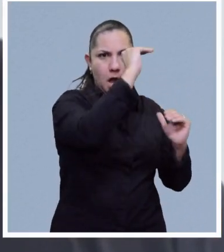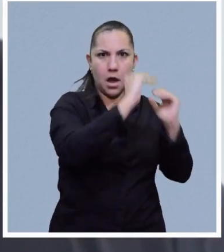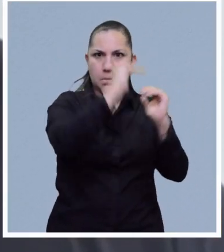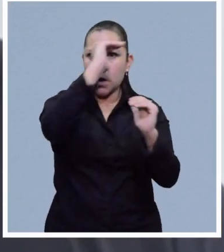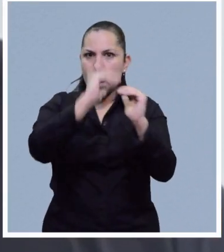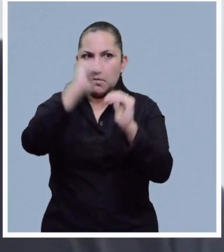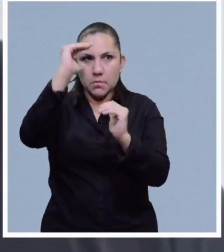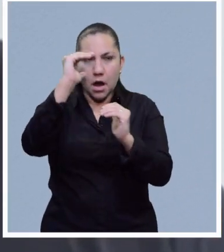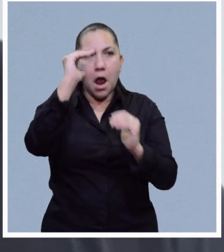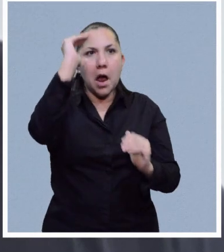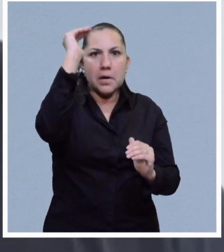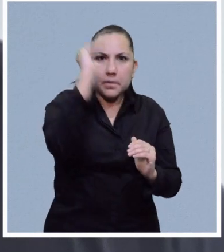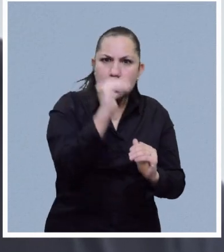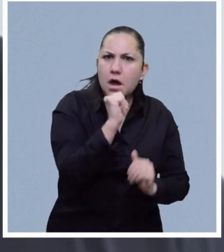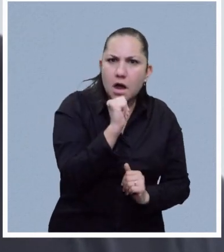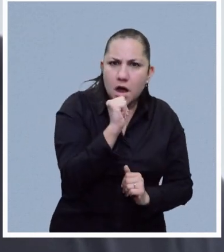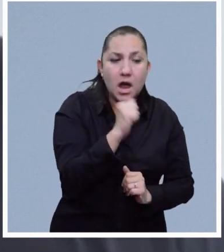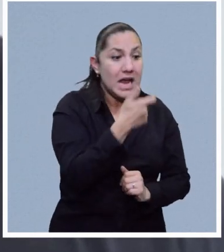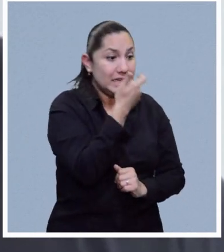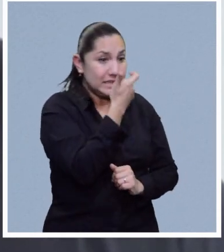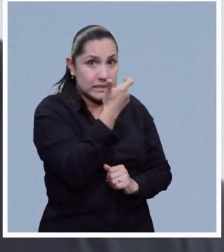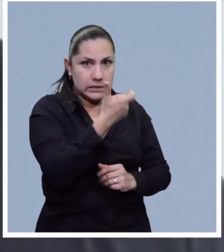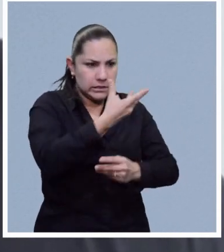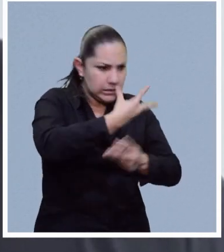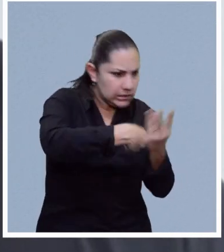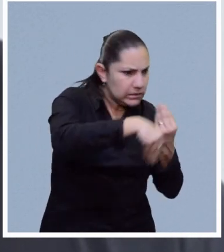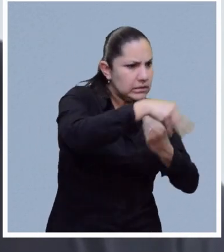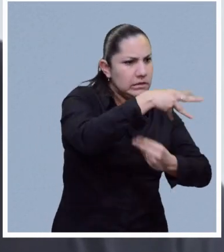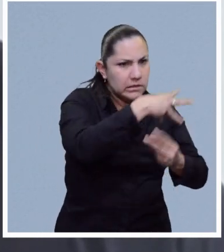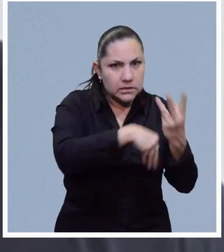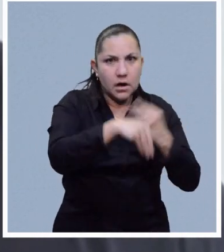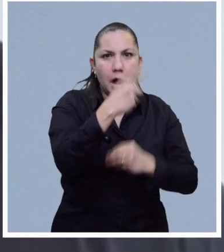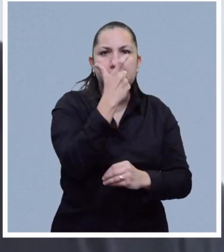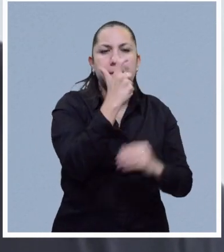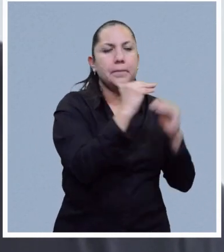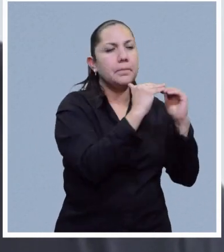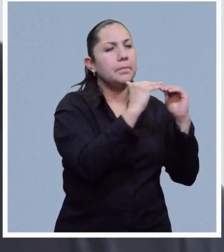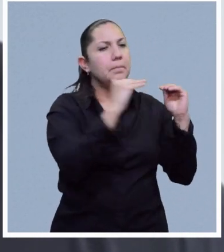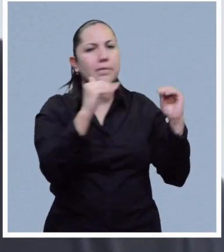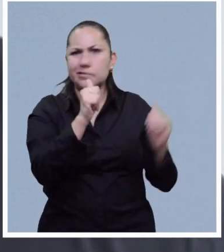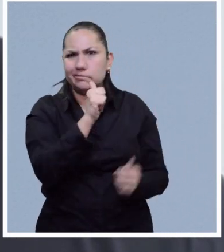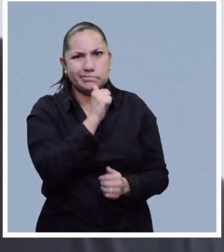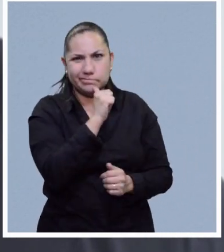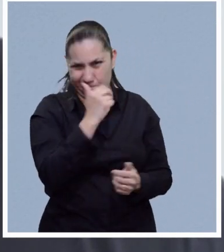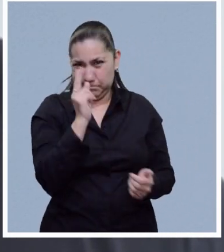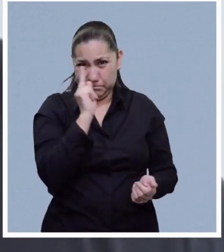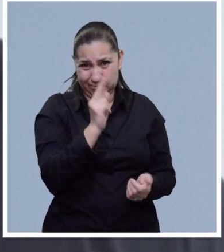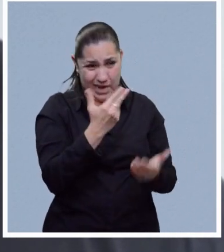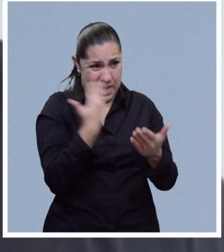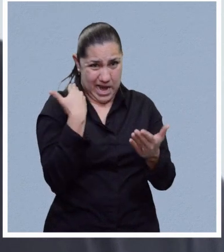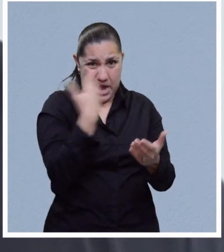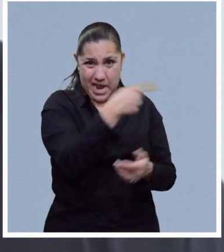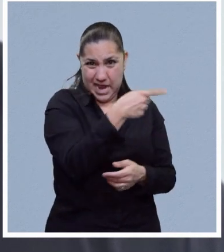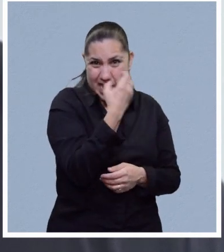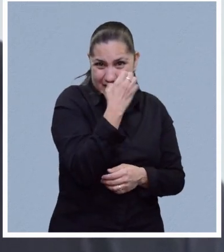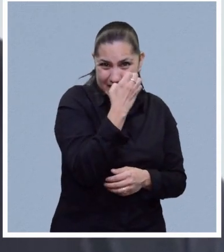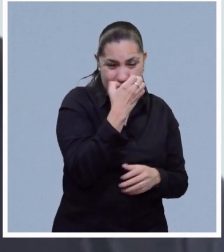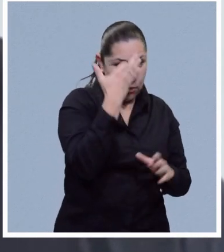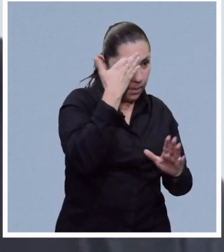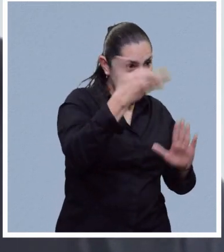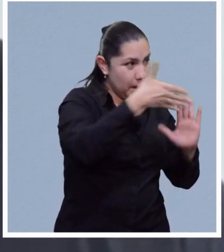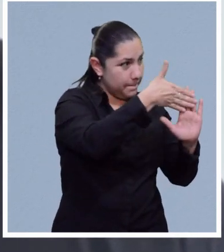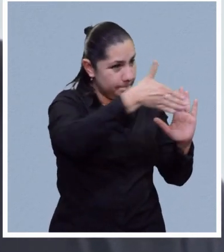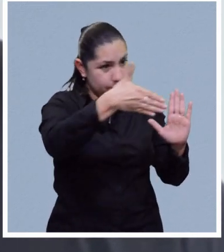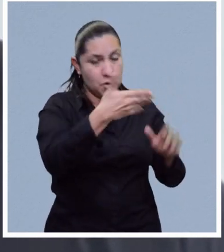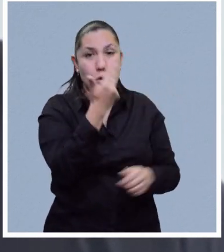enero, que es una verdadera pendiente, sido, lo dijo Inegi, lo tienes tú claro, enero fue un mes con una inflación otra vez al alza